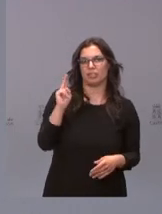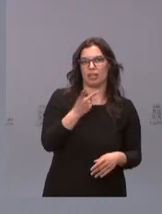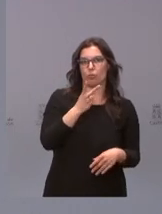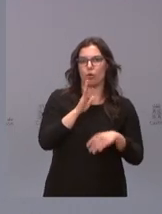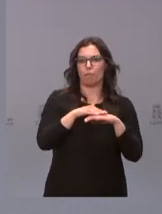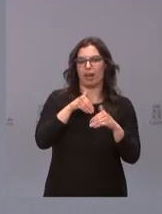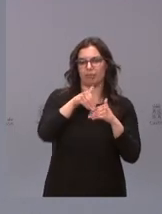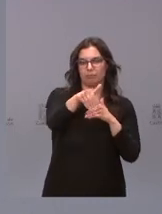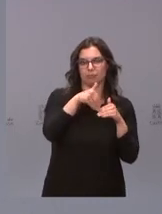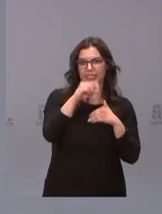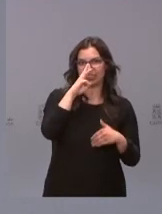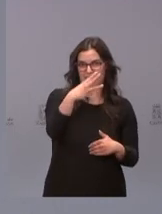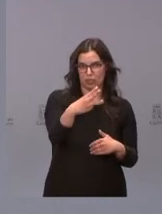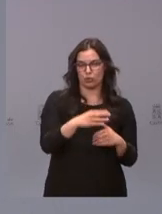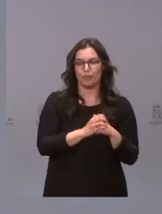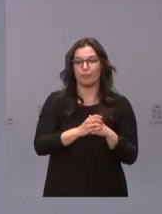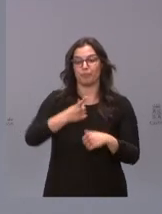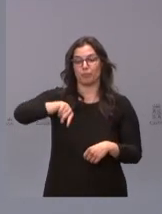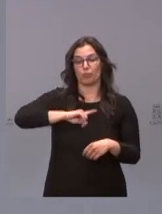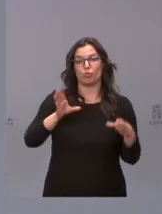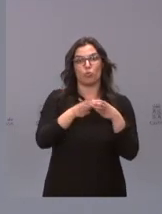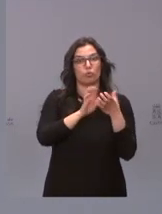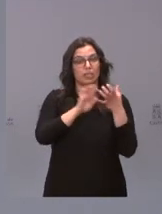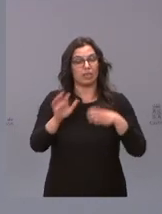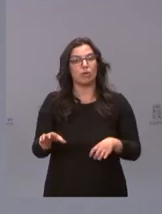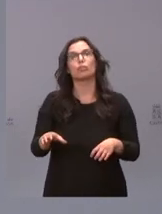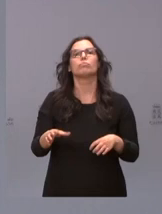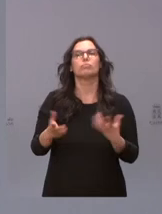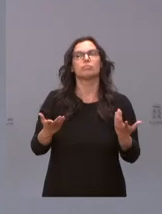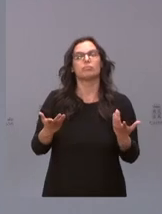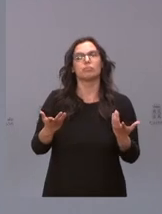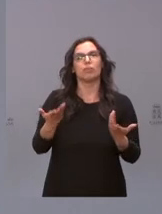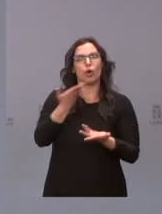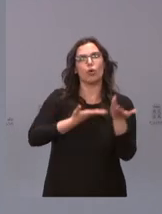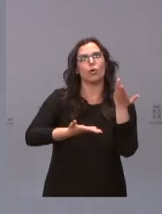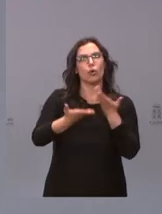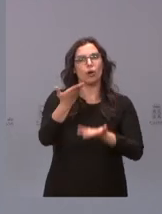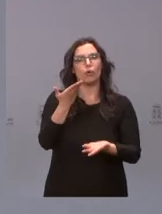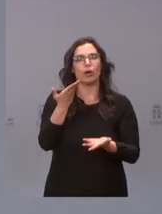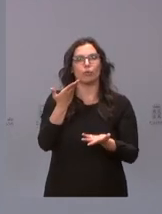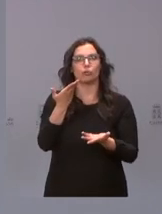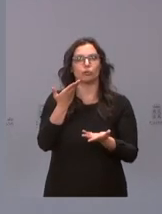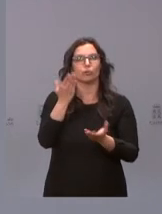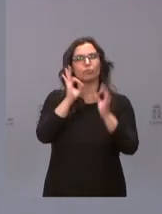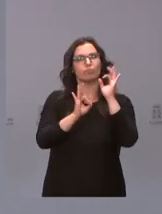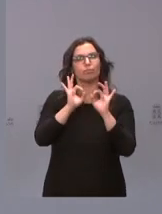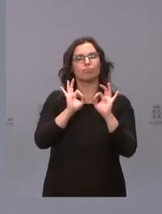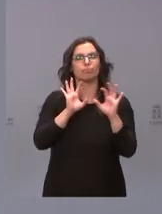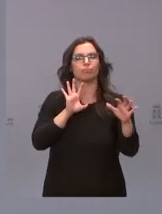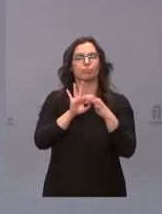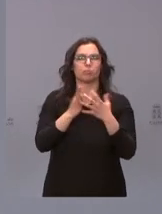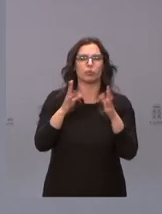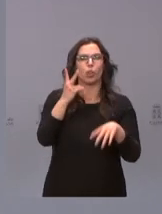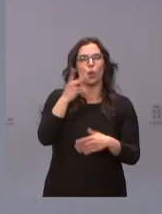los próximos tres años. Desde la Junta de Castilla y León vamos a colaborar con unos dos